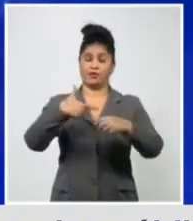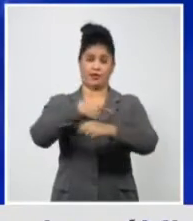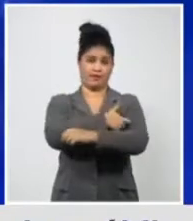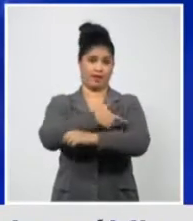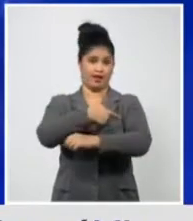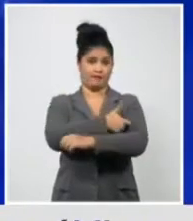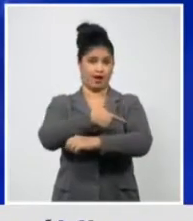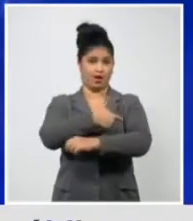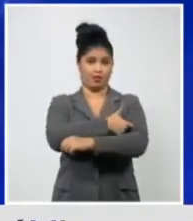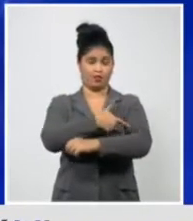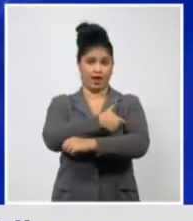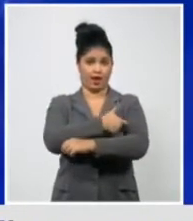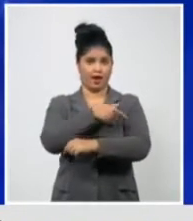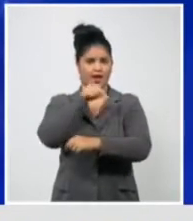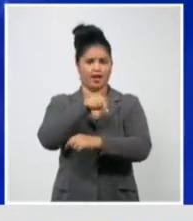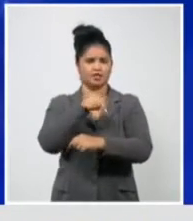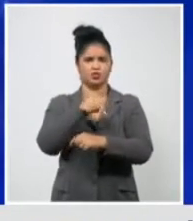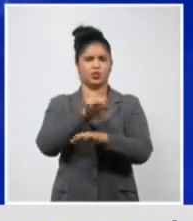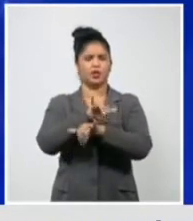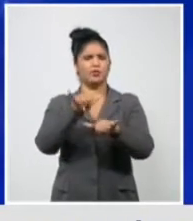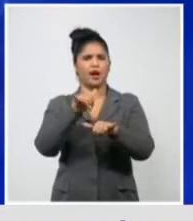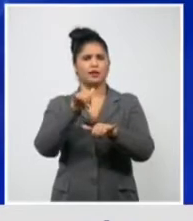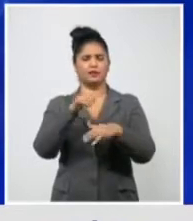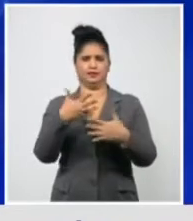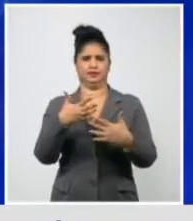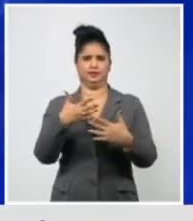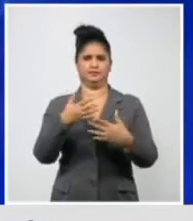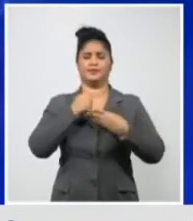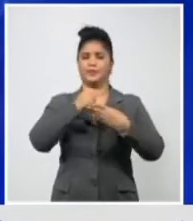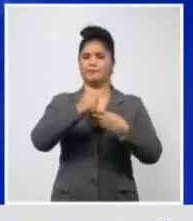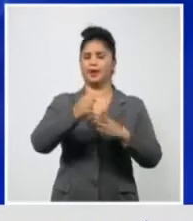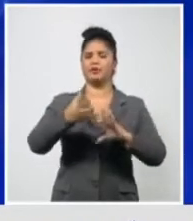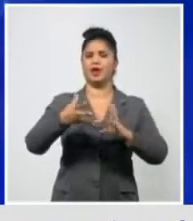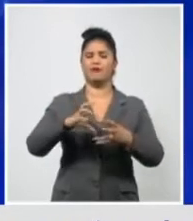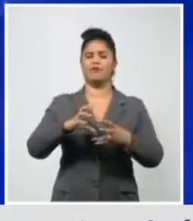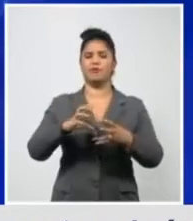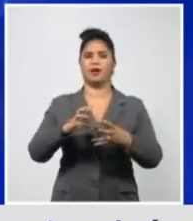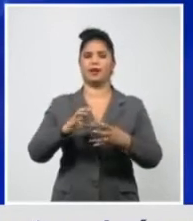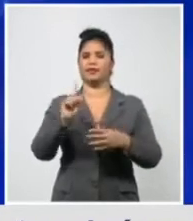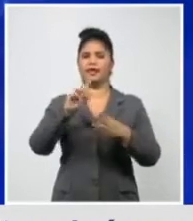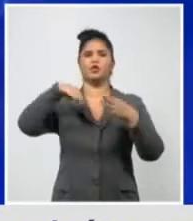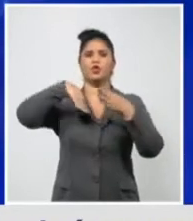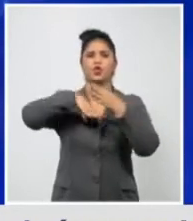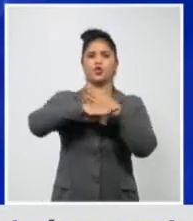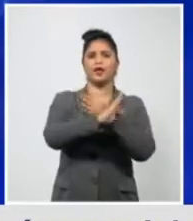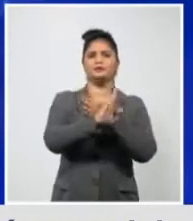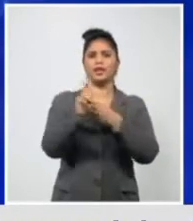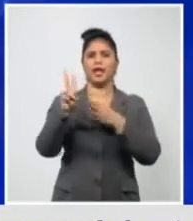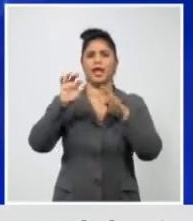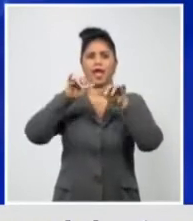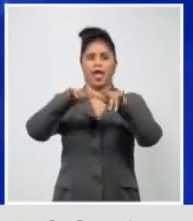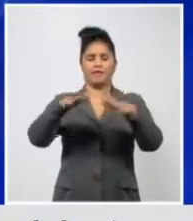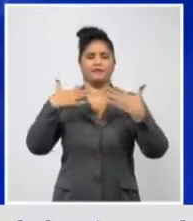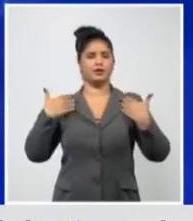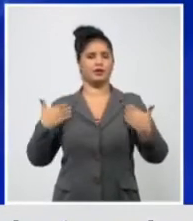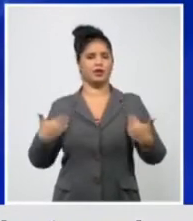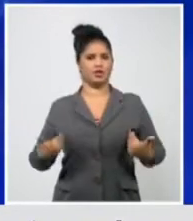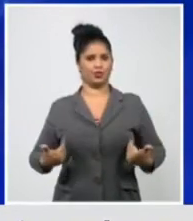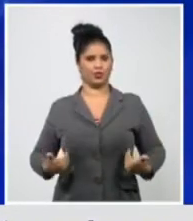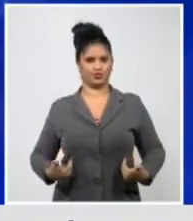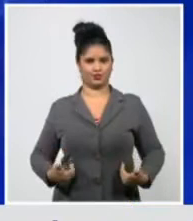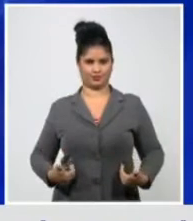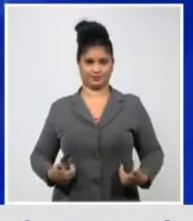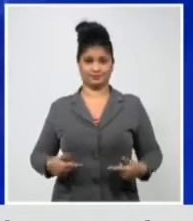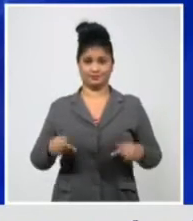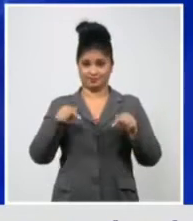diana a lograr inmunidad frente a la espícula, que es esta proteína que les hablo. Y ahí es una